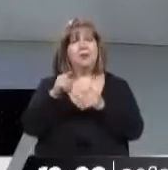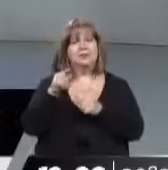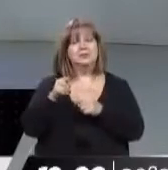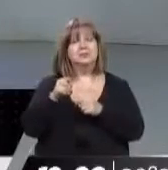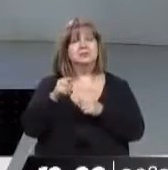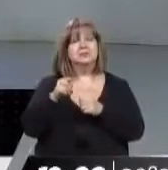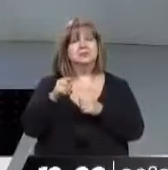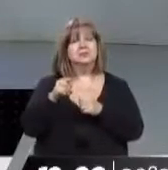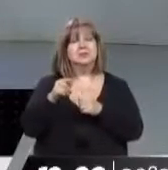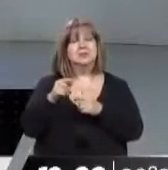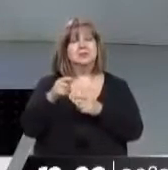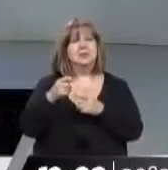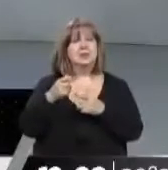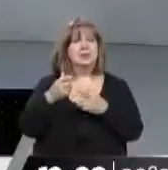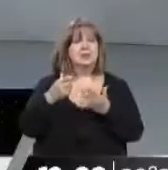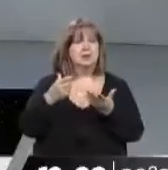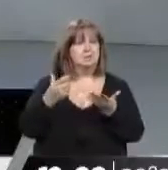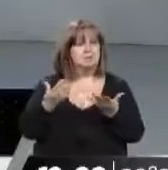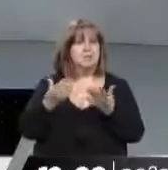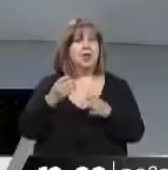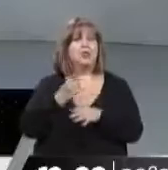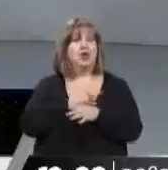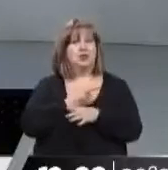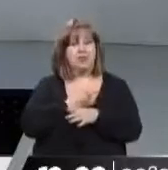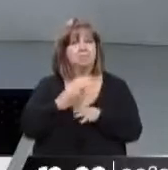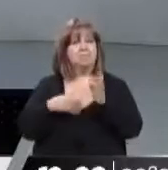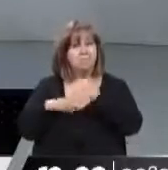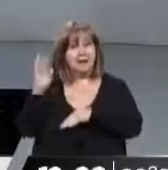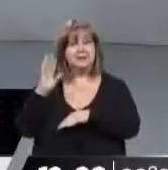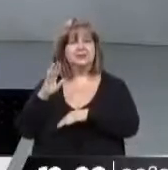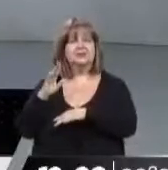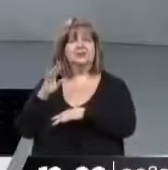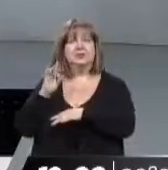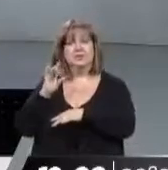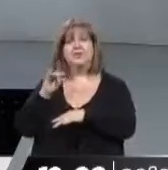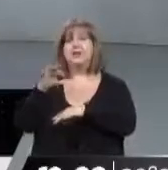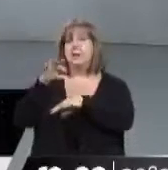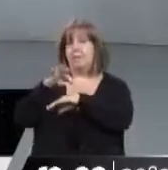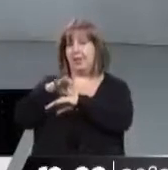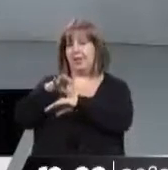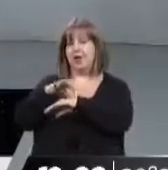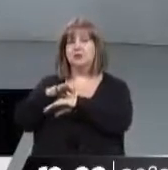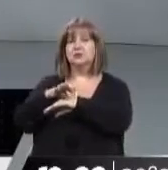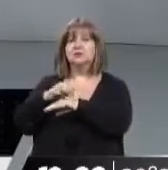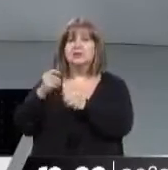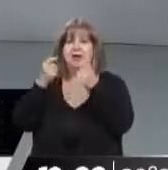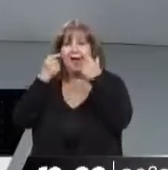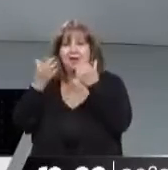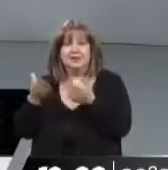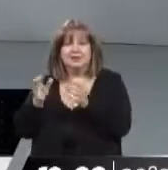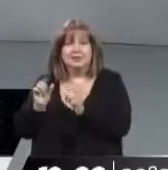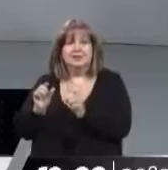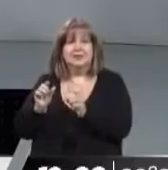crecimiento de la atención y del reclamo, es en el ámbito de los médicos en los últimos días. Y aquí entonces es donde el gobierno ha